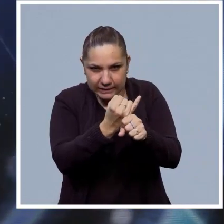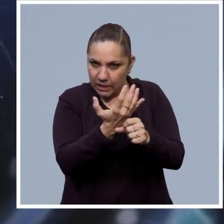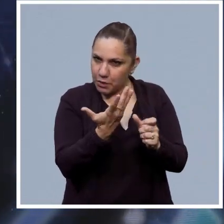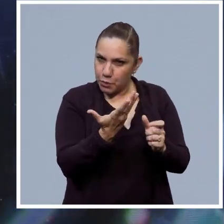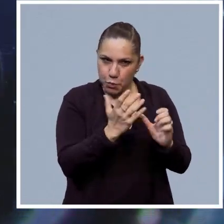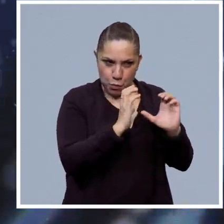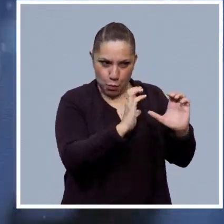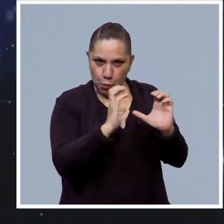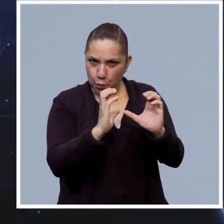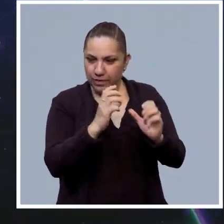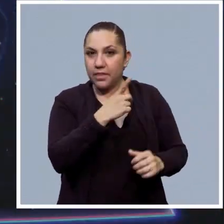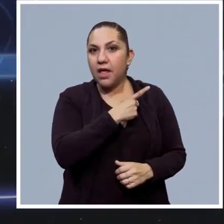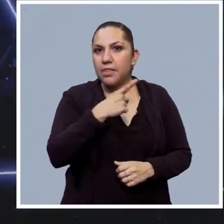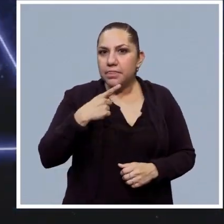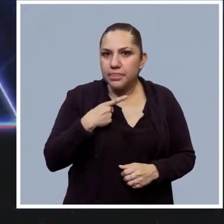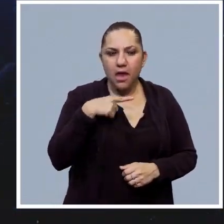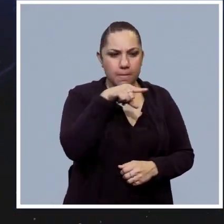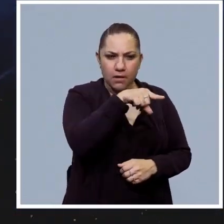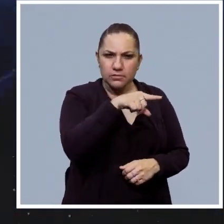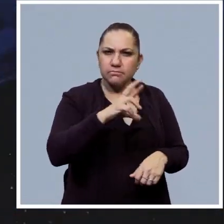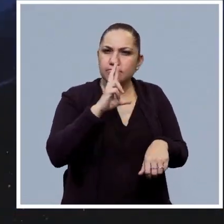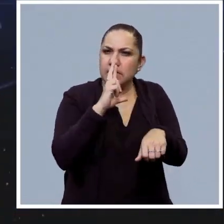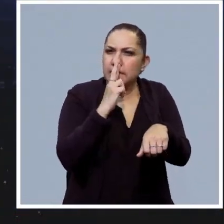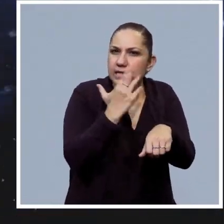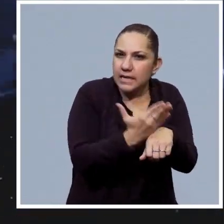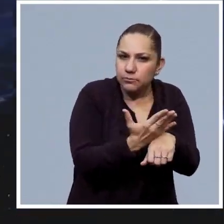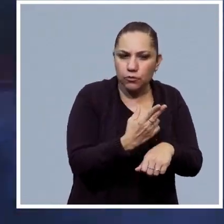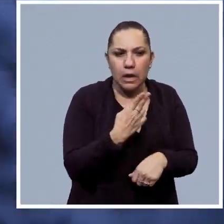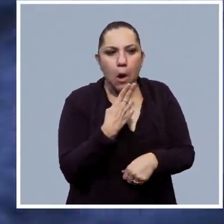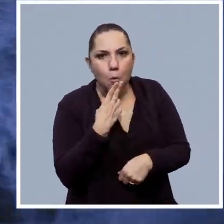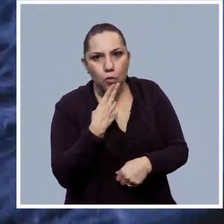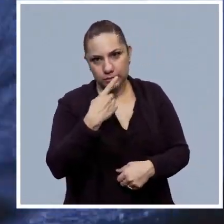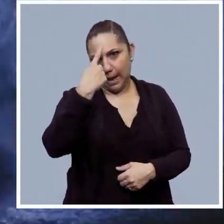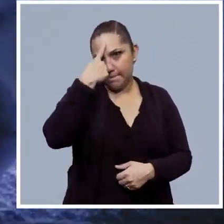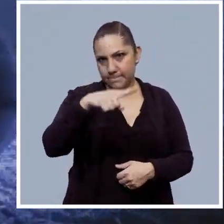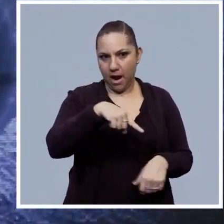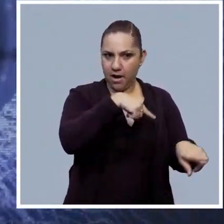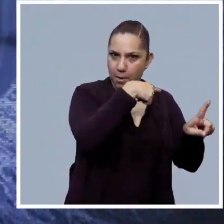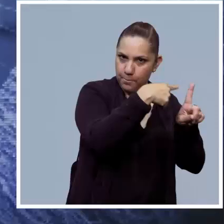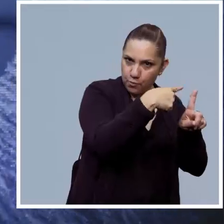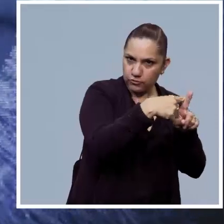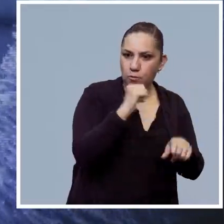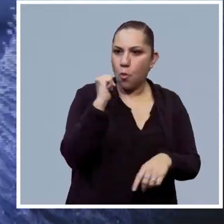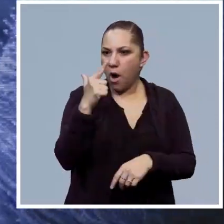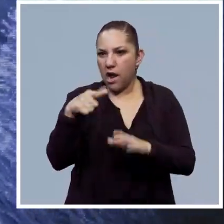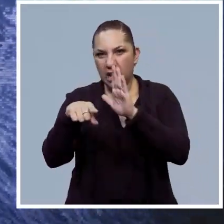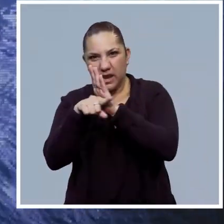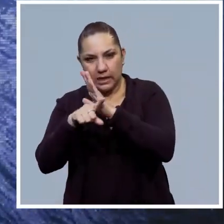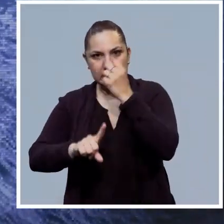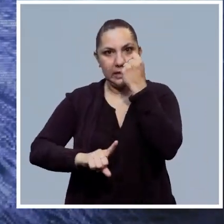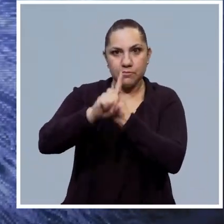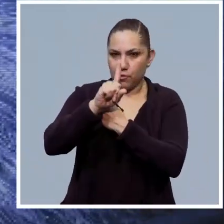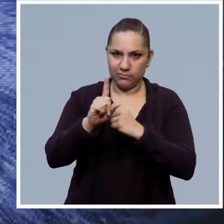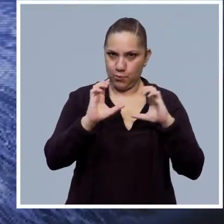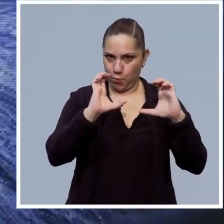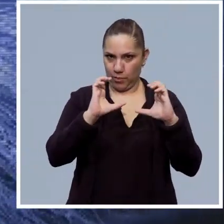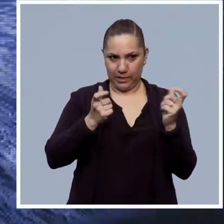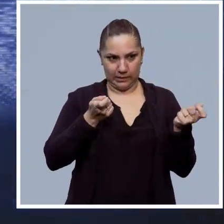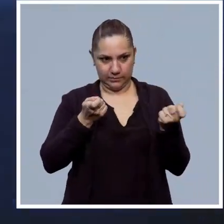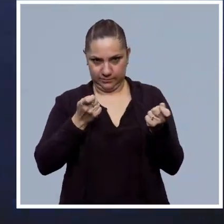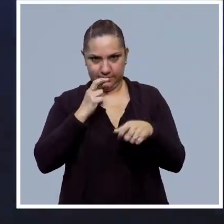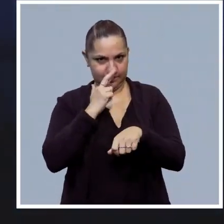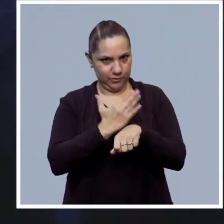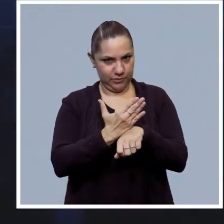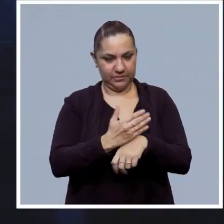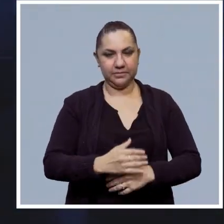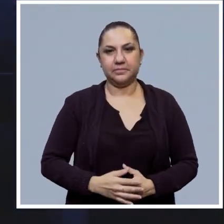Los seres humanos debemos utilizarla de manera responsable para convertirla en una herramienta que nos aporte beneficios y no implique riesgos.